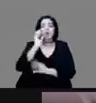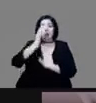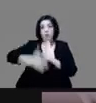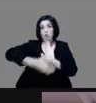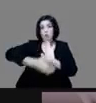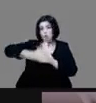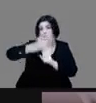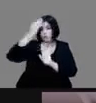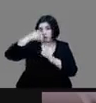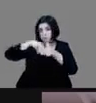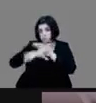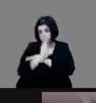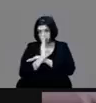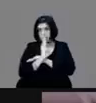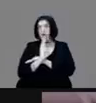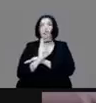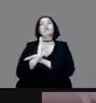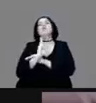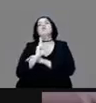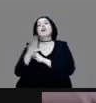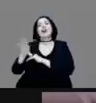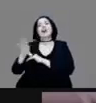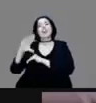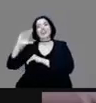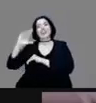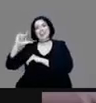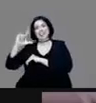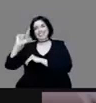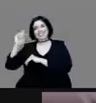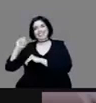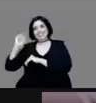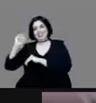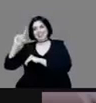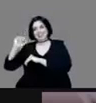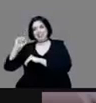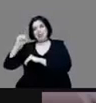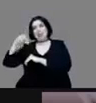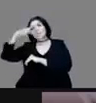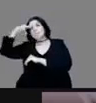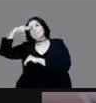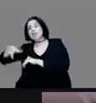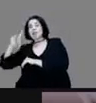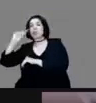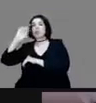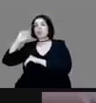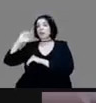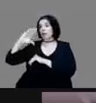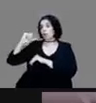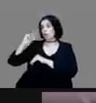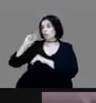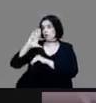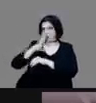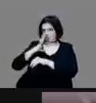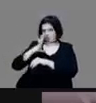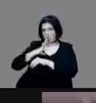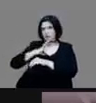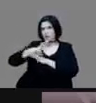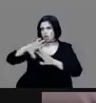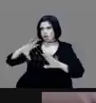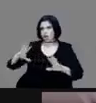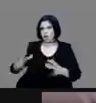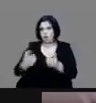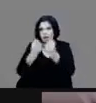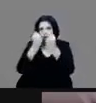que está en la Calzada México Tacuba hubo algún rescate arqueológico. Sí, ¿cómo no? Mira, en casi